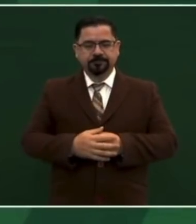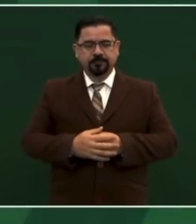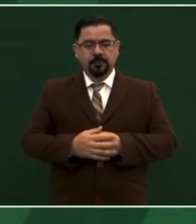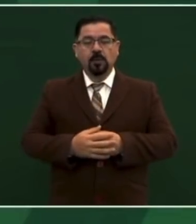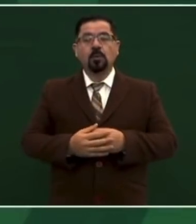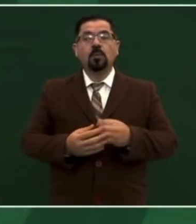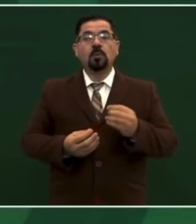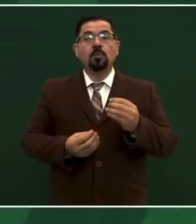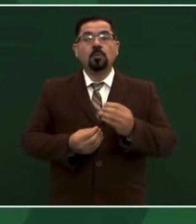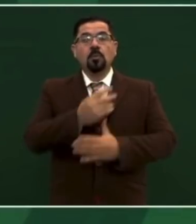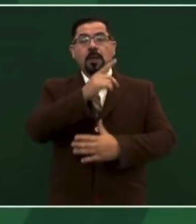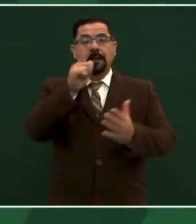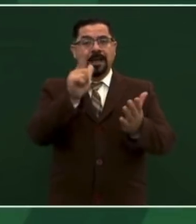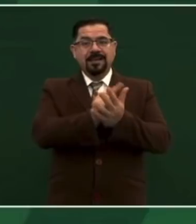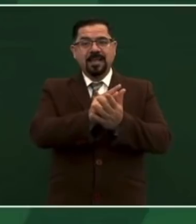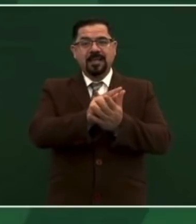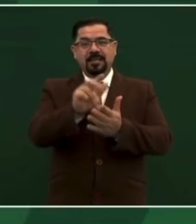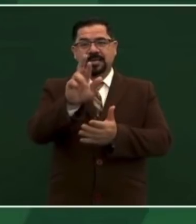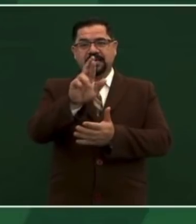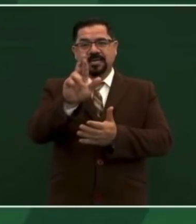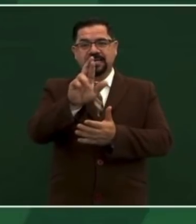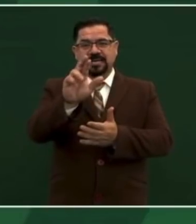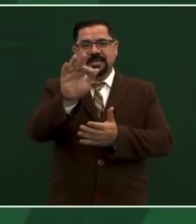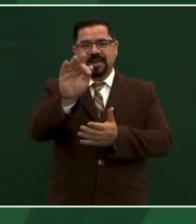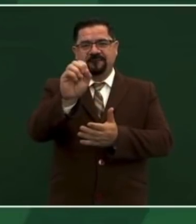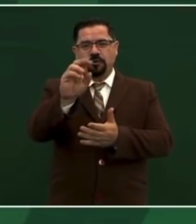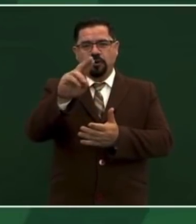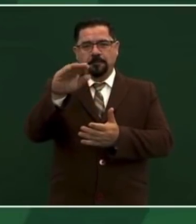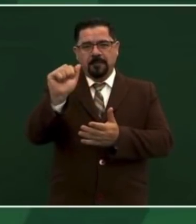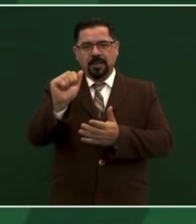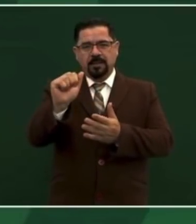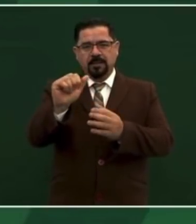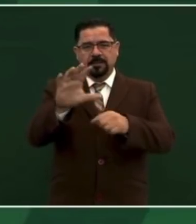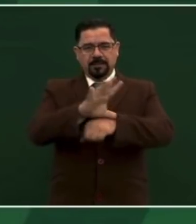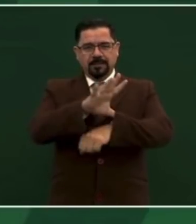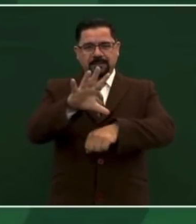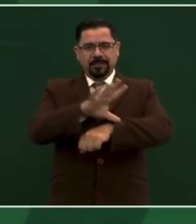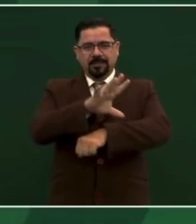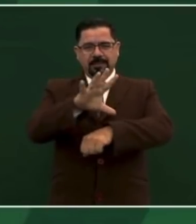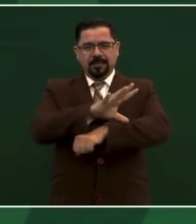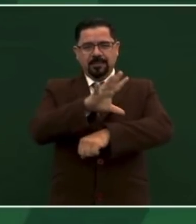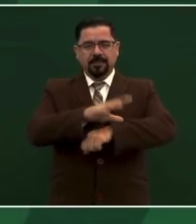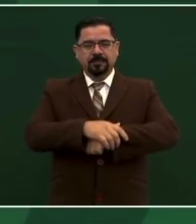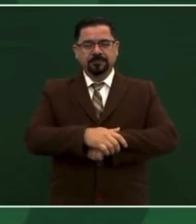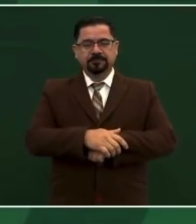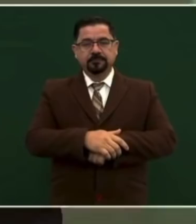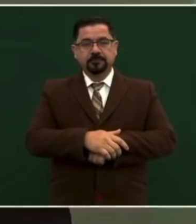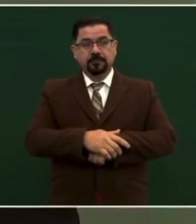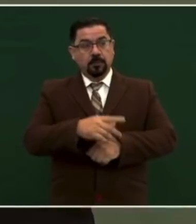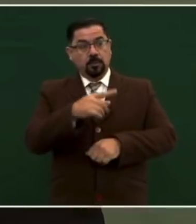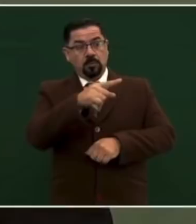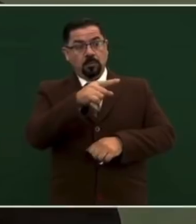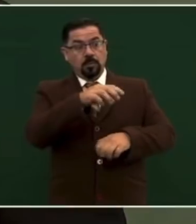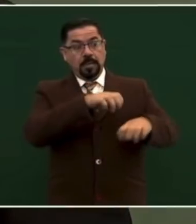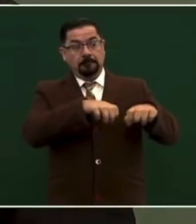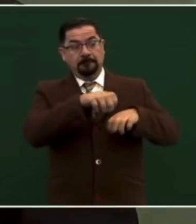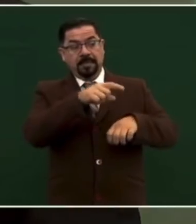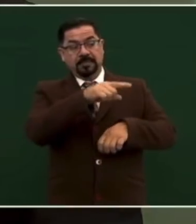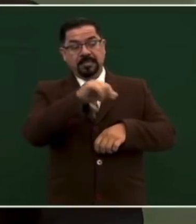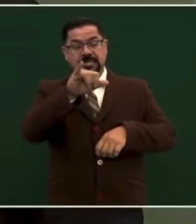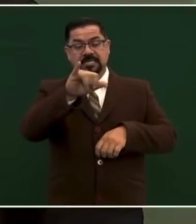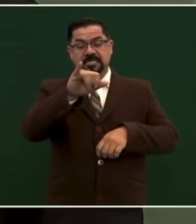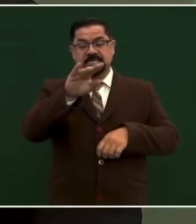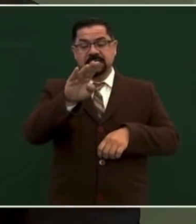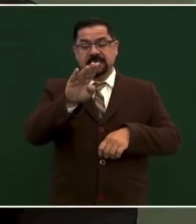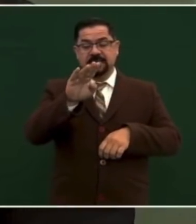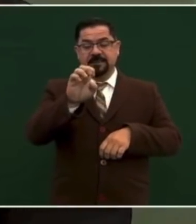eléctrica, pues son los de Iberdrola los que están haciendo